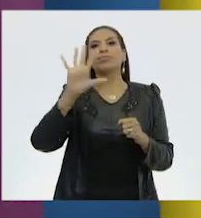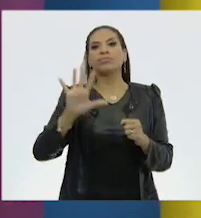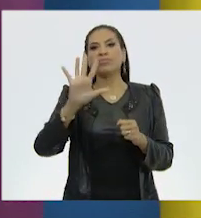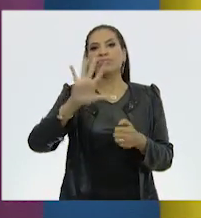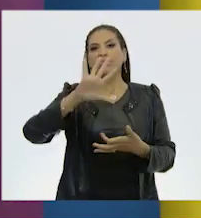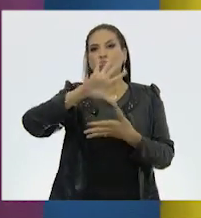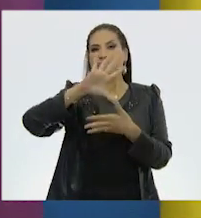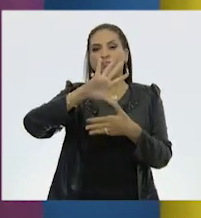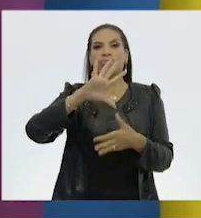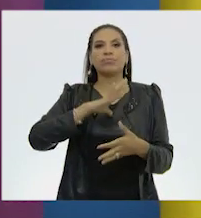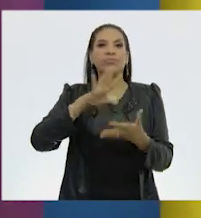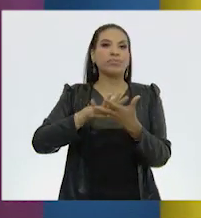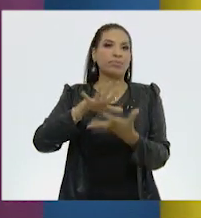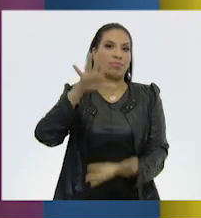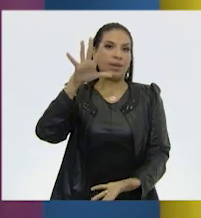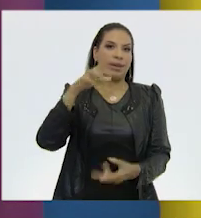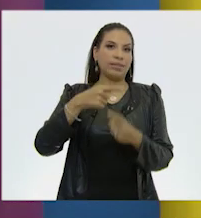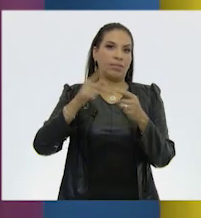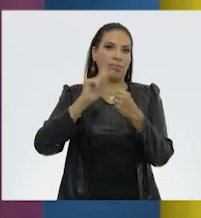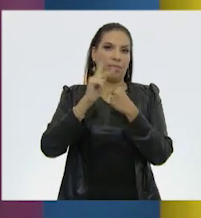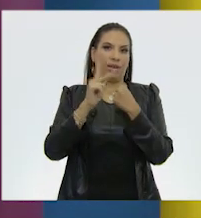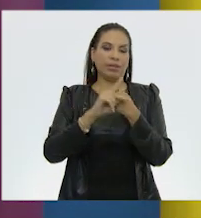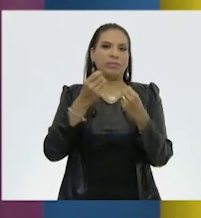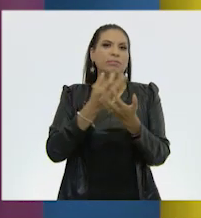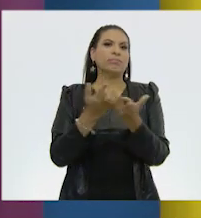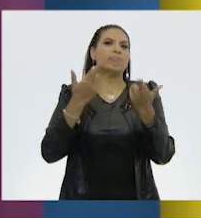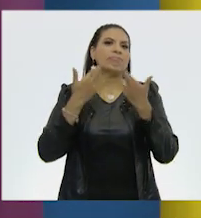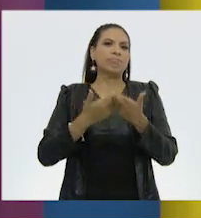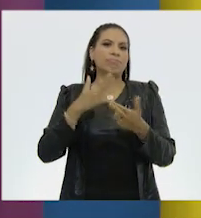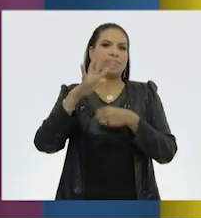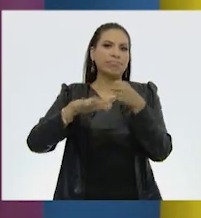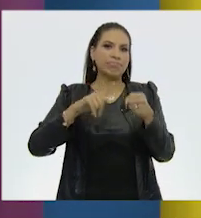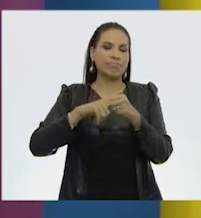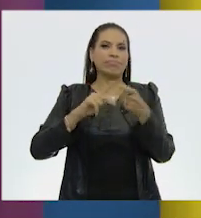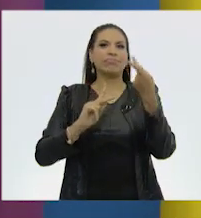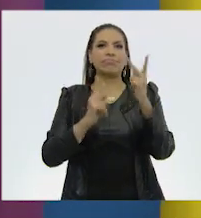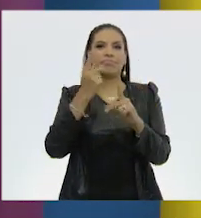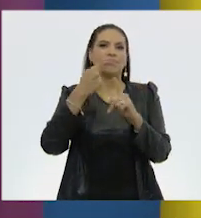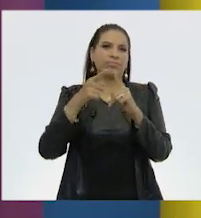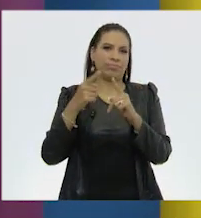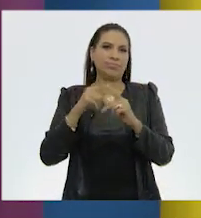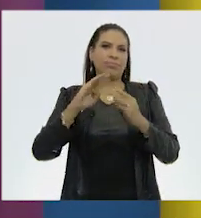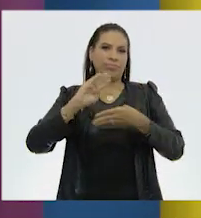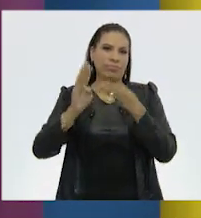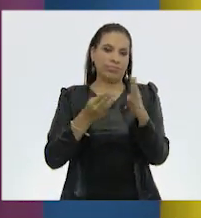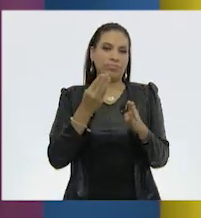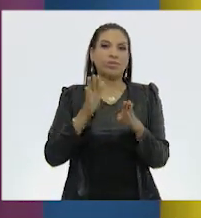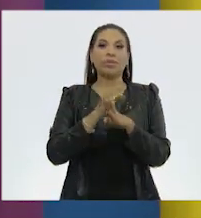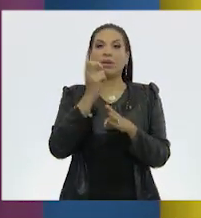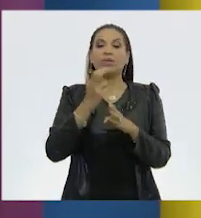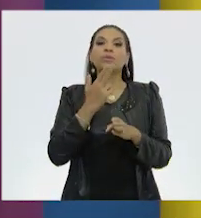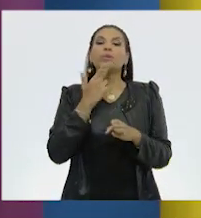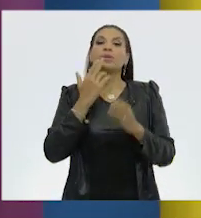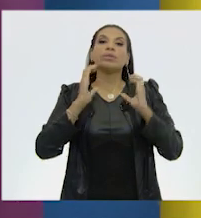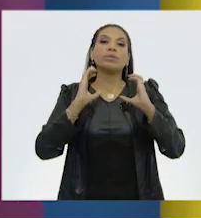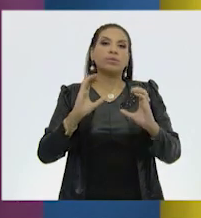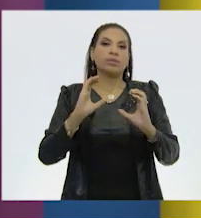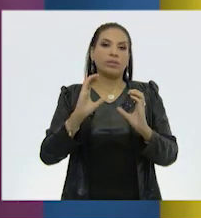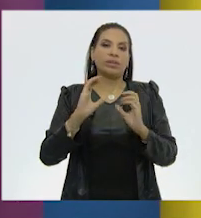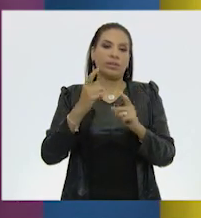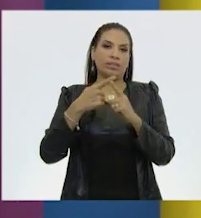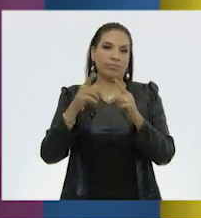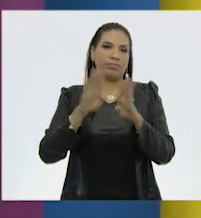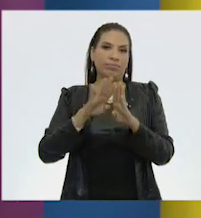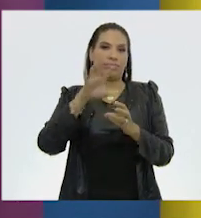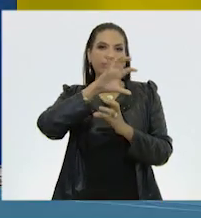americano se encuentran la mayor cantidad de países megadiversos del mundo. Por ello, la importancia de conservar y cuidar nuestros